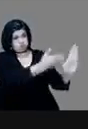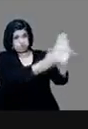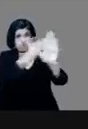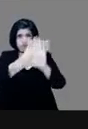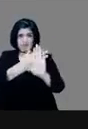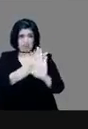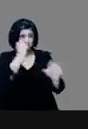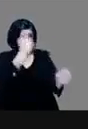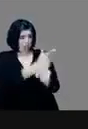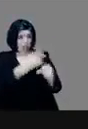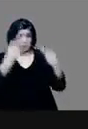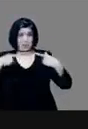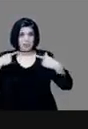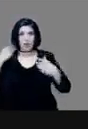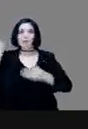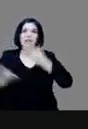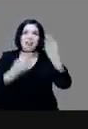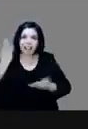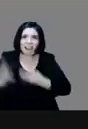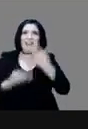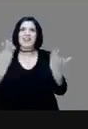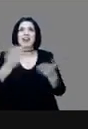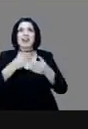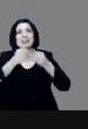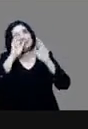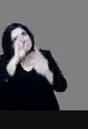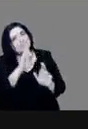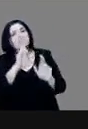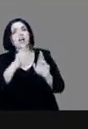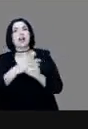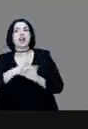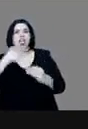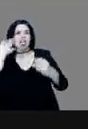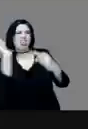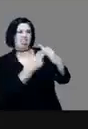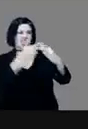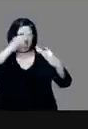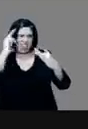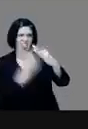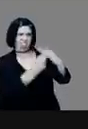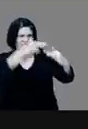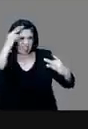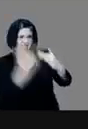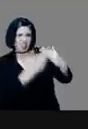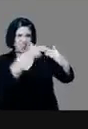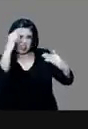festividad. La matanza es tremenda, hay códices que así lo señalan,